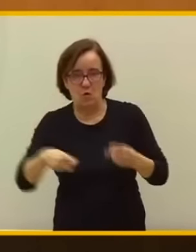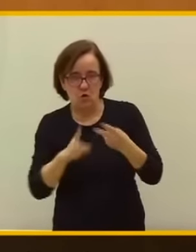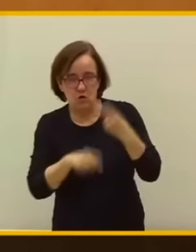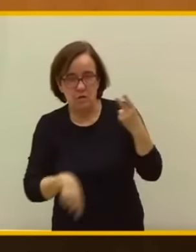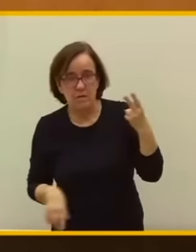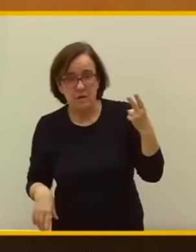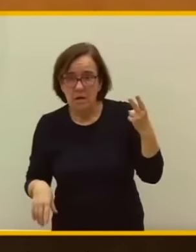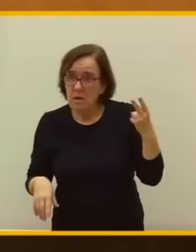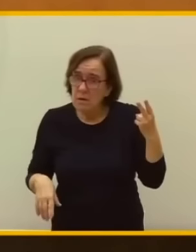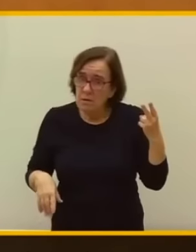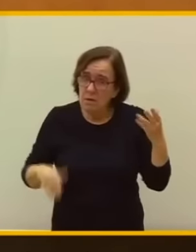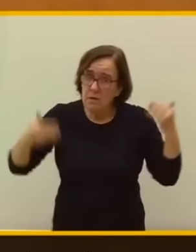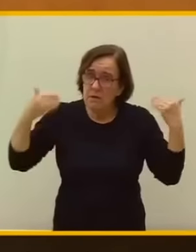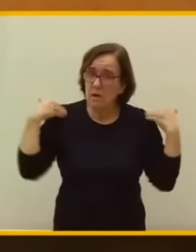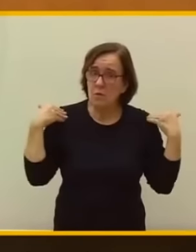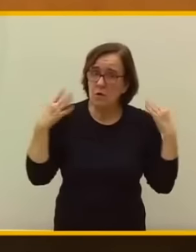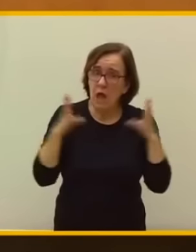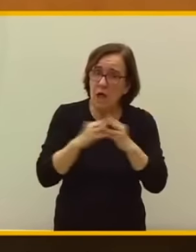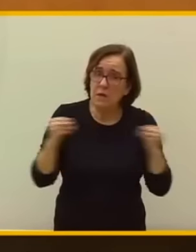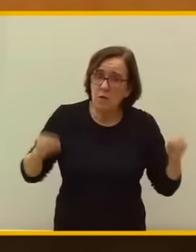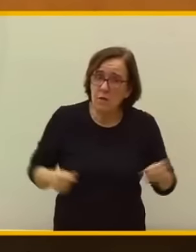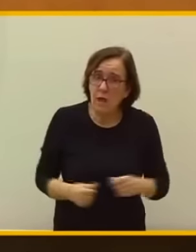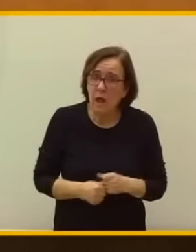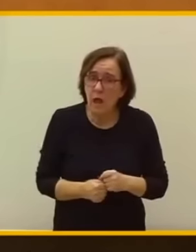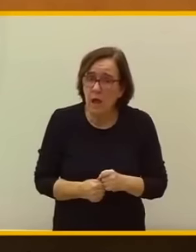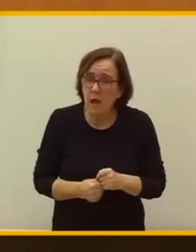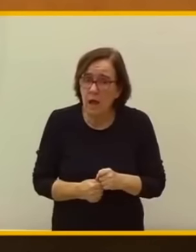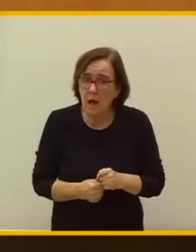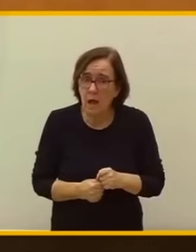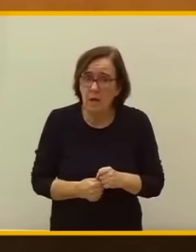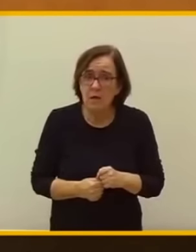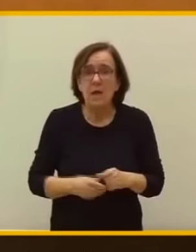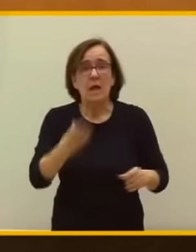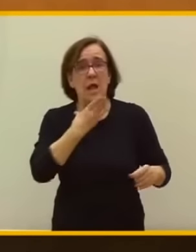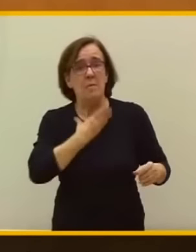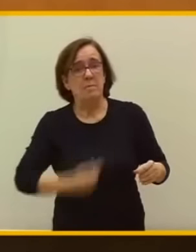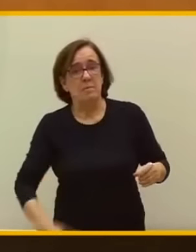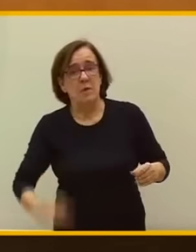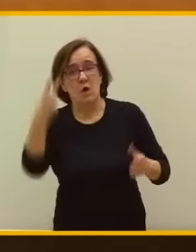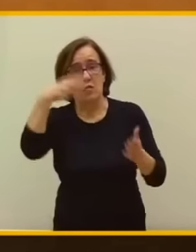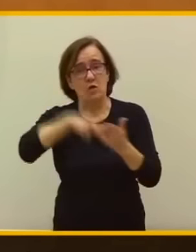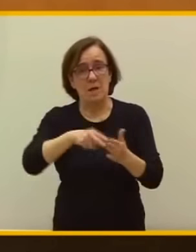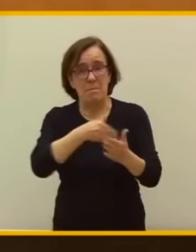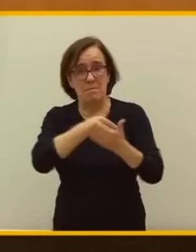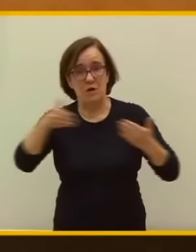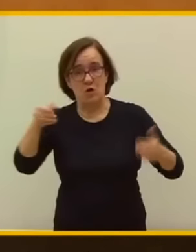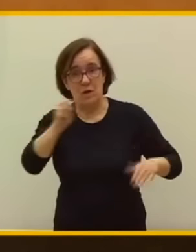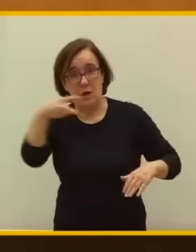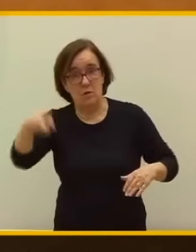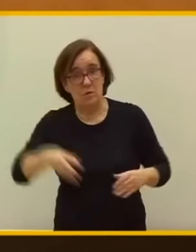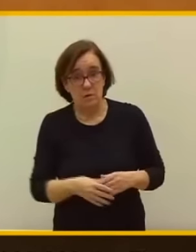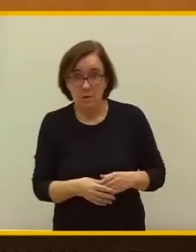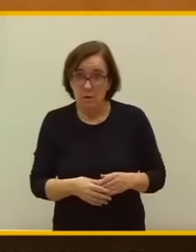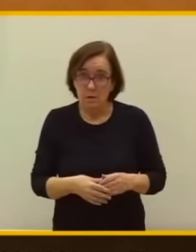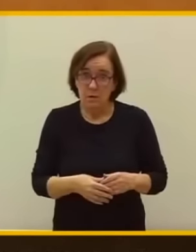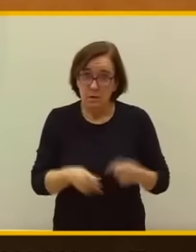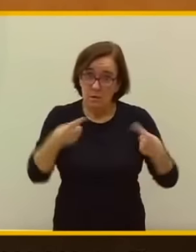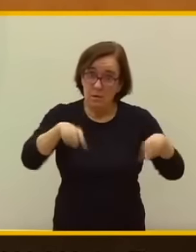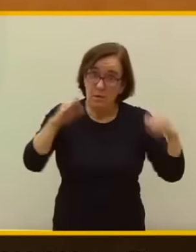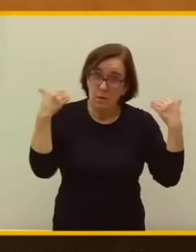¿Tienen alguna responsabilidad en Andalucía? En Murcia serían 2.000 millones de euros. ¿Tienen alguna